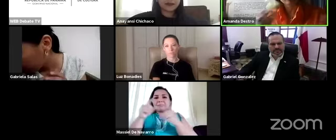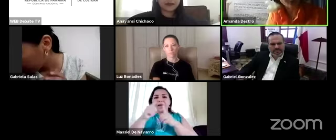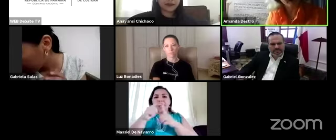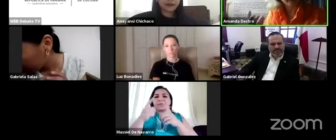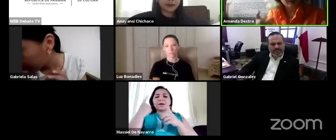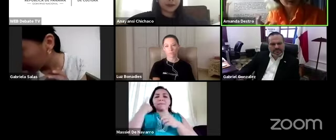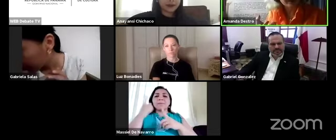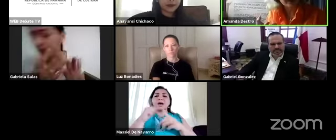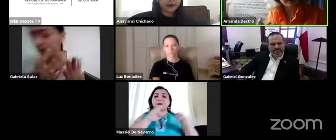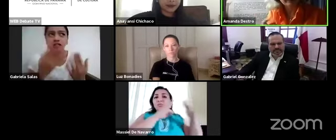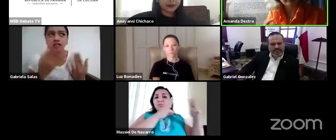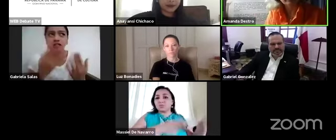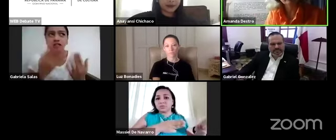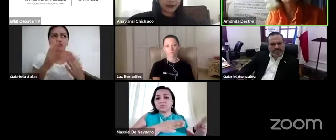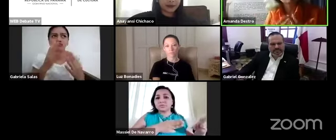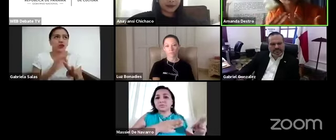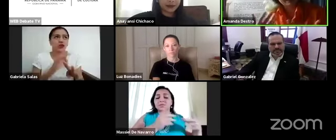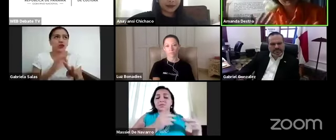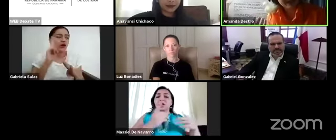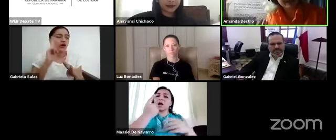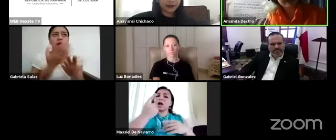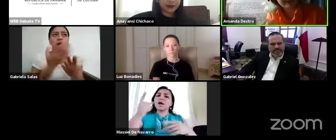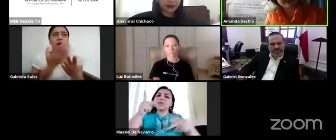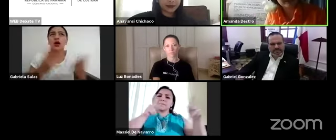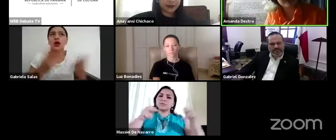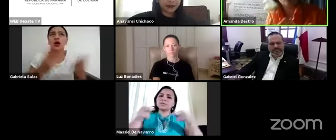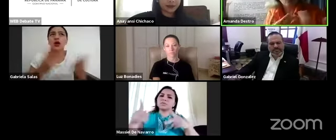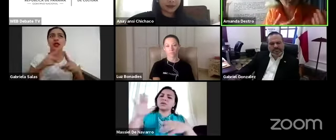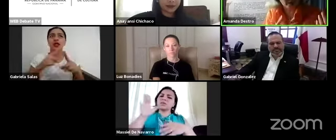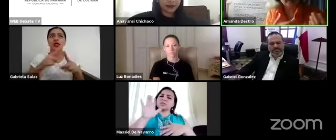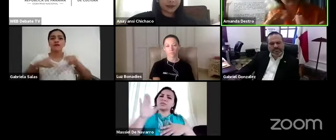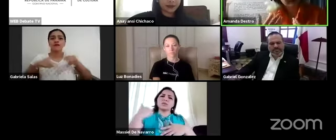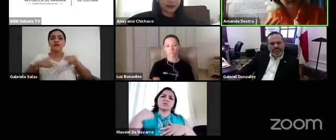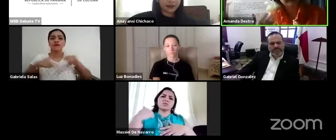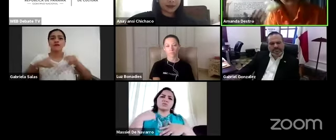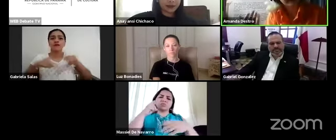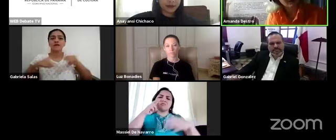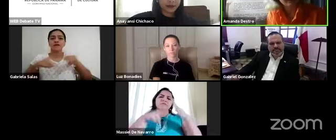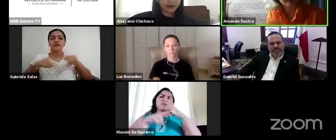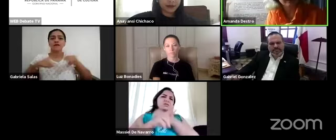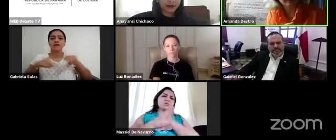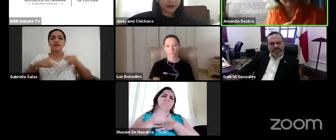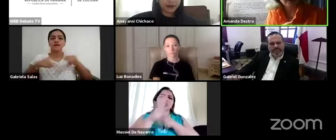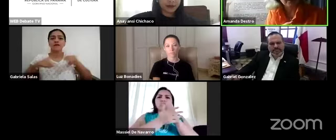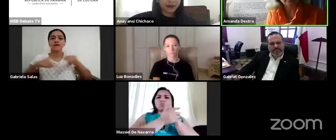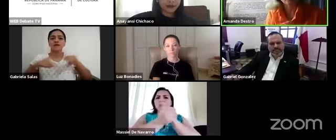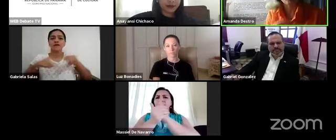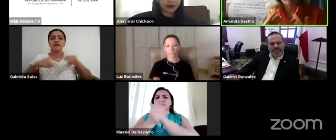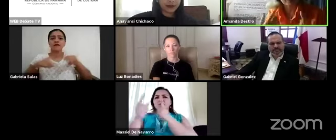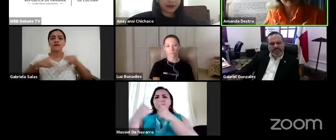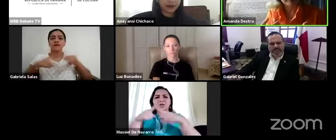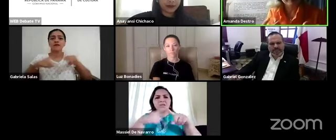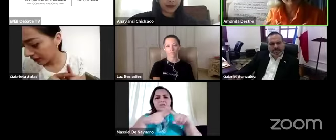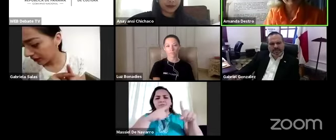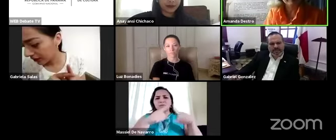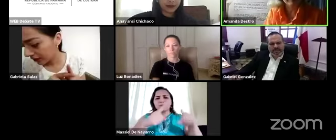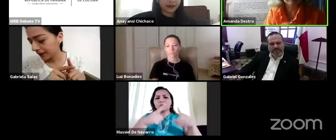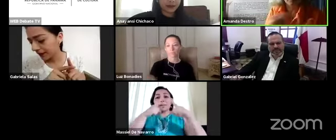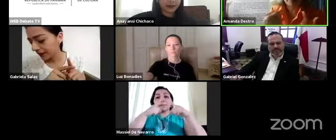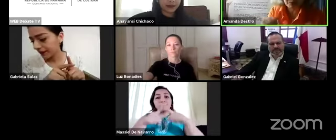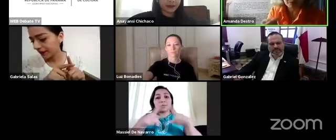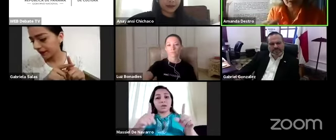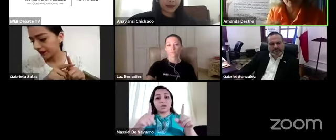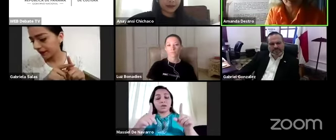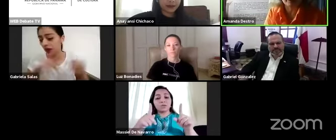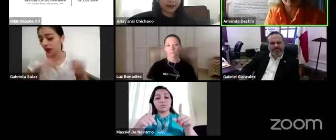una de otra y sus habilidades una diferente de la otra. Pero a la vez es